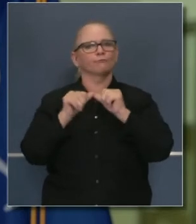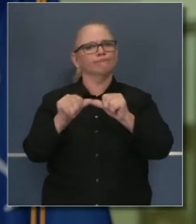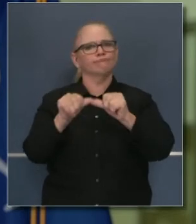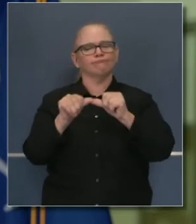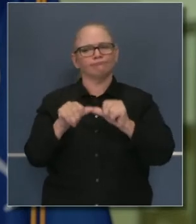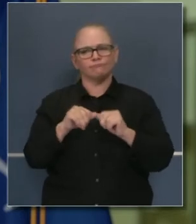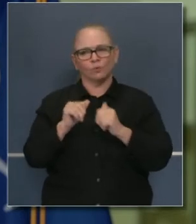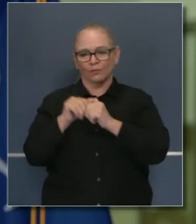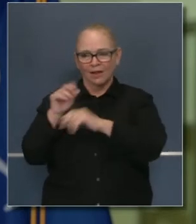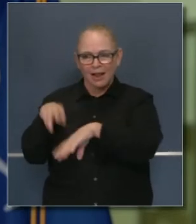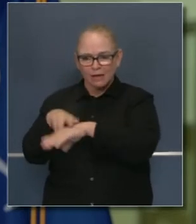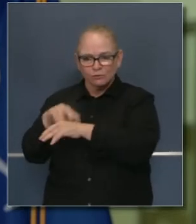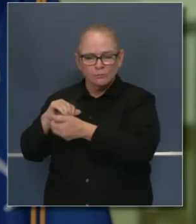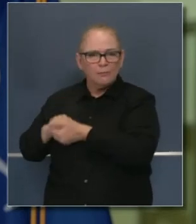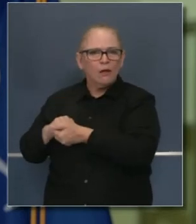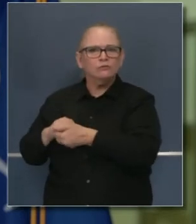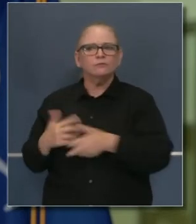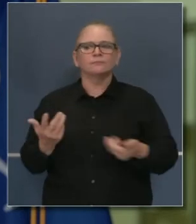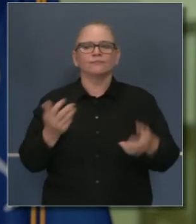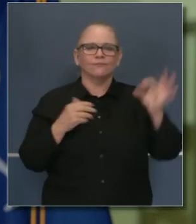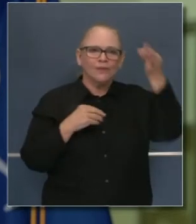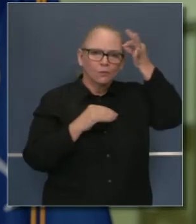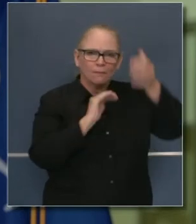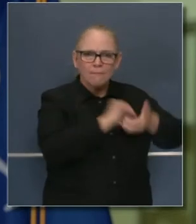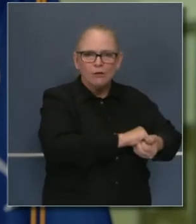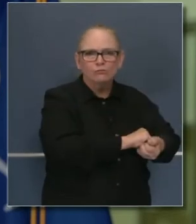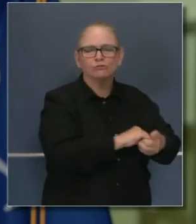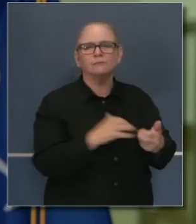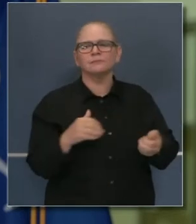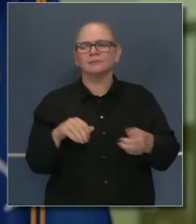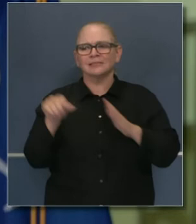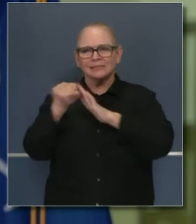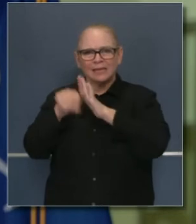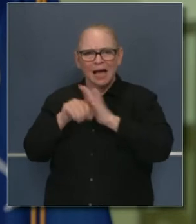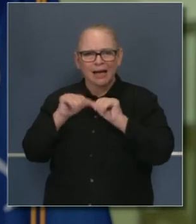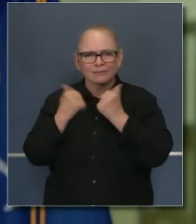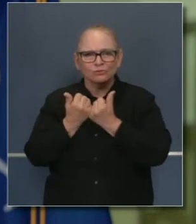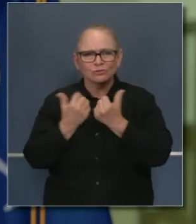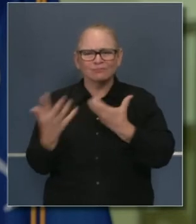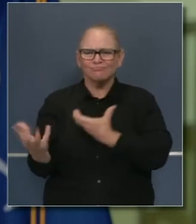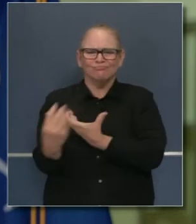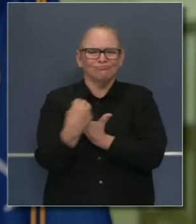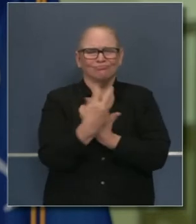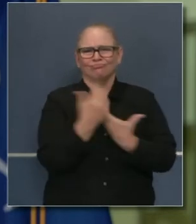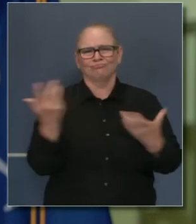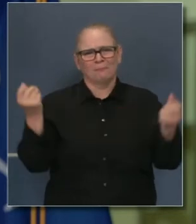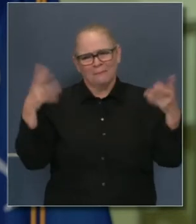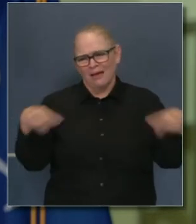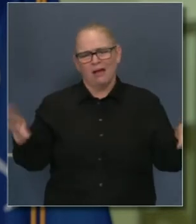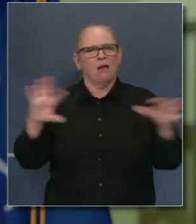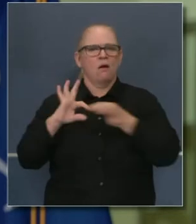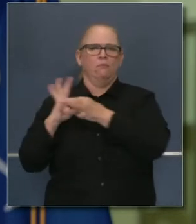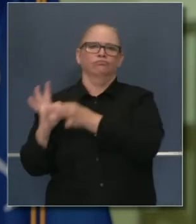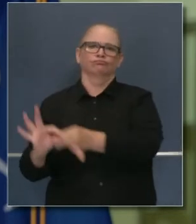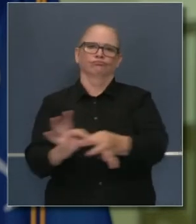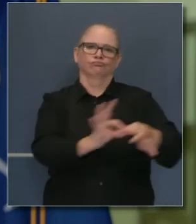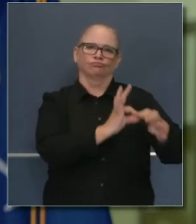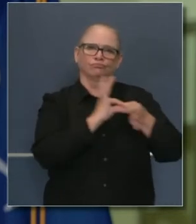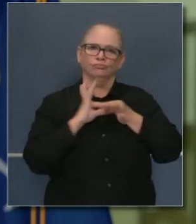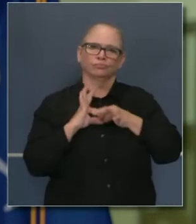y federal, con la Guardia Nacional y también recursos estatales. Tendremos más claridad al respecto en las